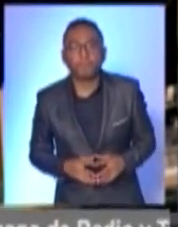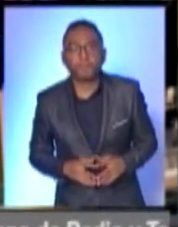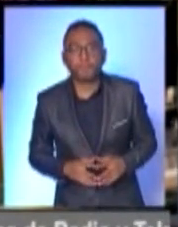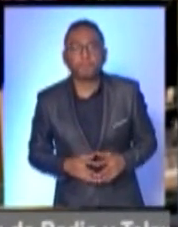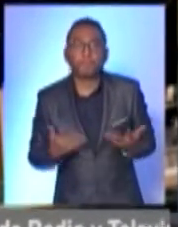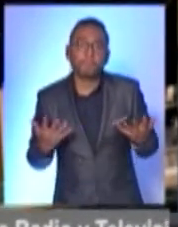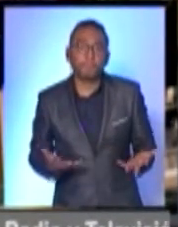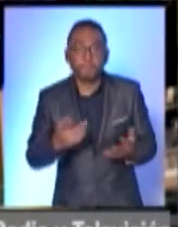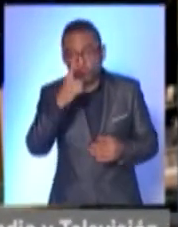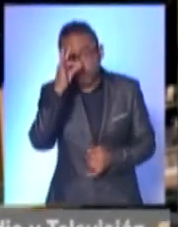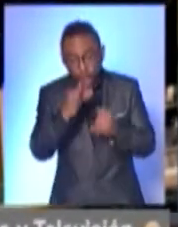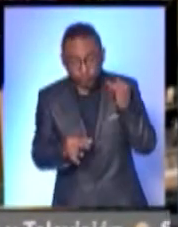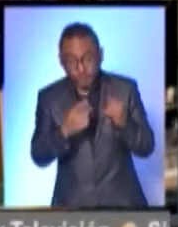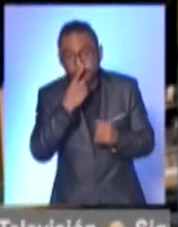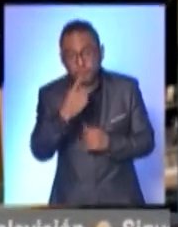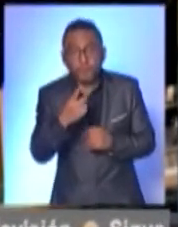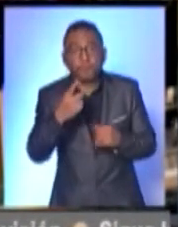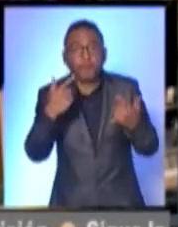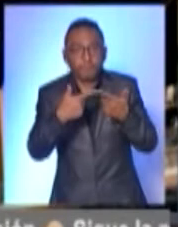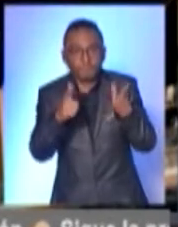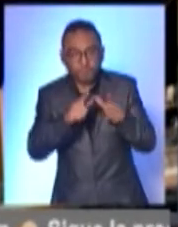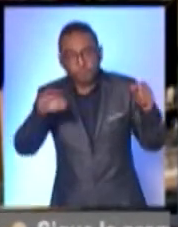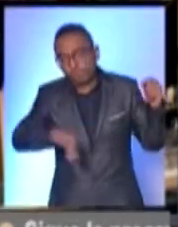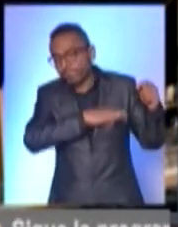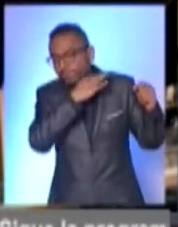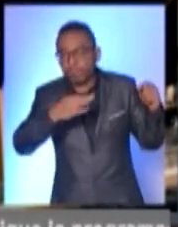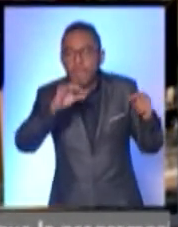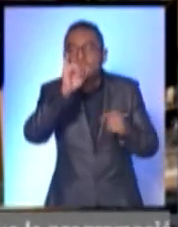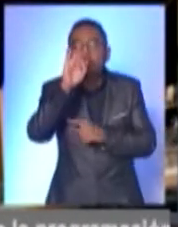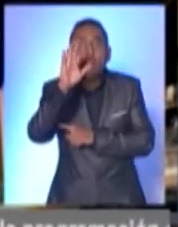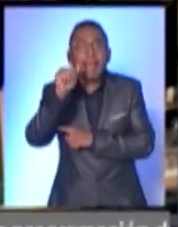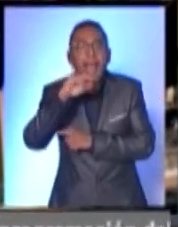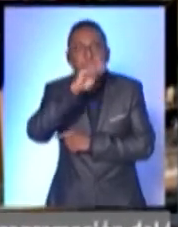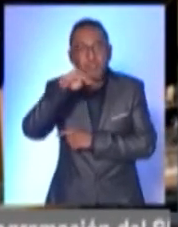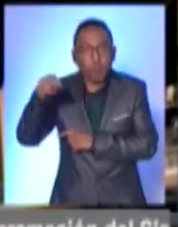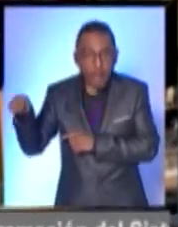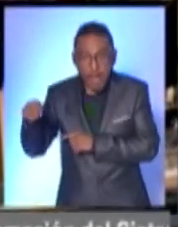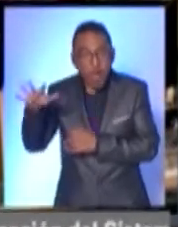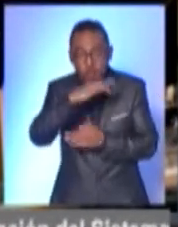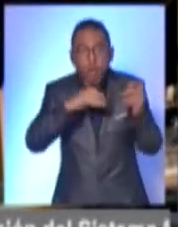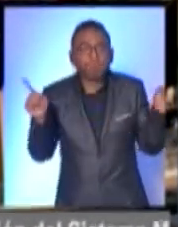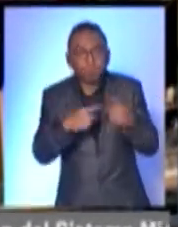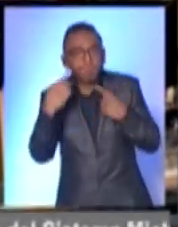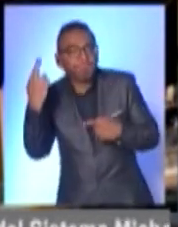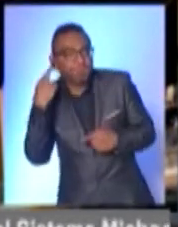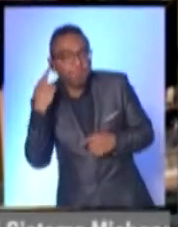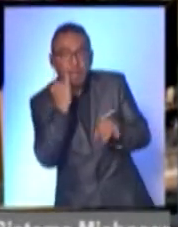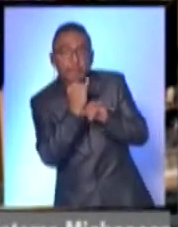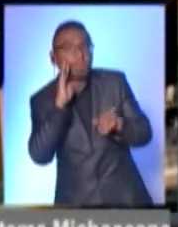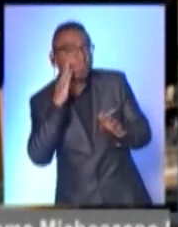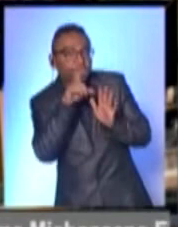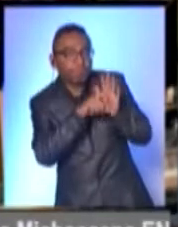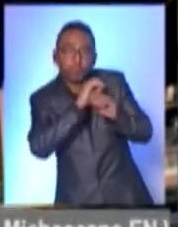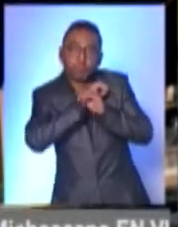Ya para finalizar, les recuerdo que la Orquesta Sinfónica de Michoacán transmite todos sus conciertos a través de sus redes sociales y